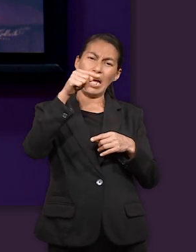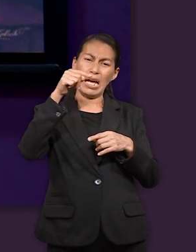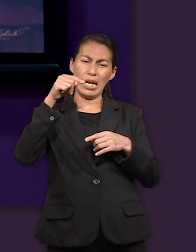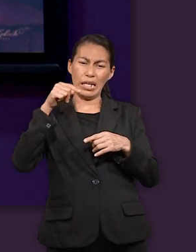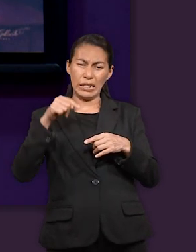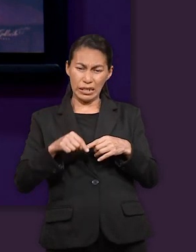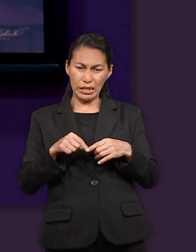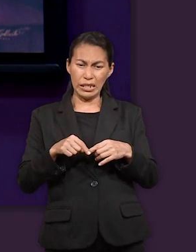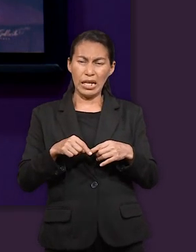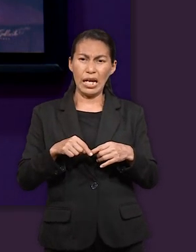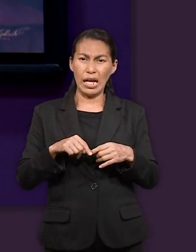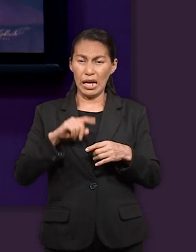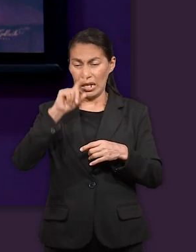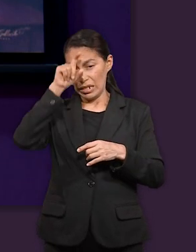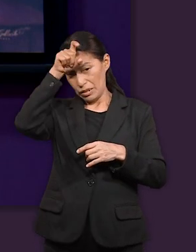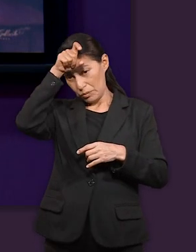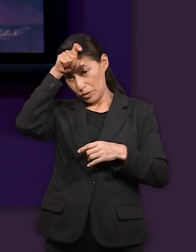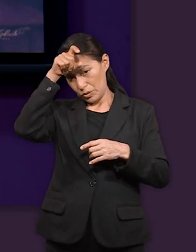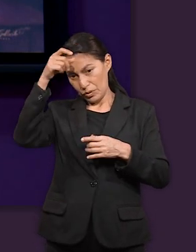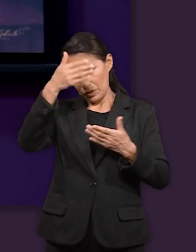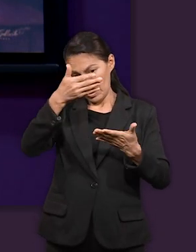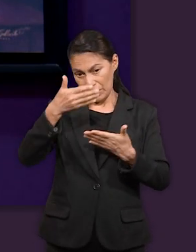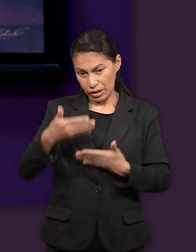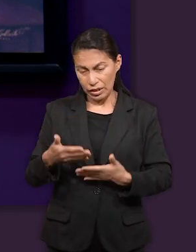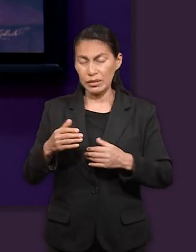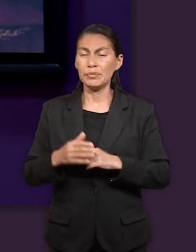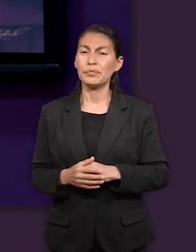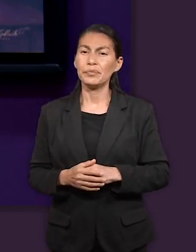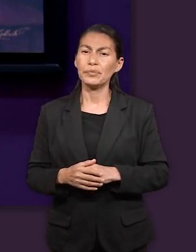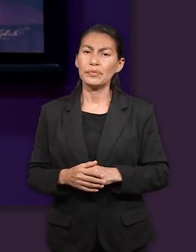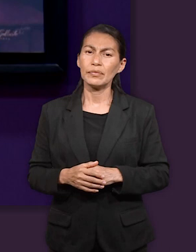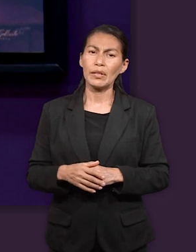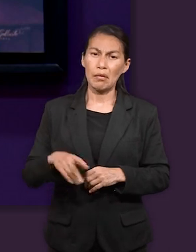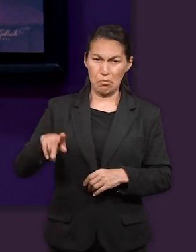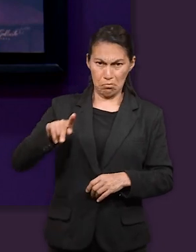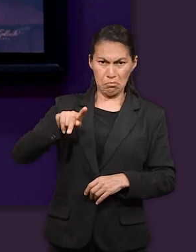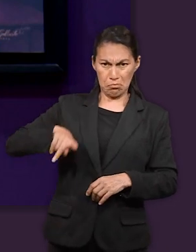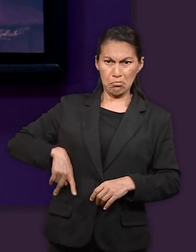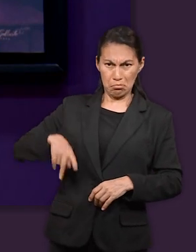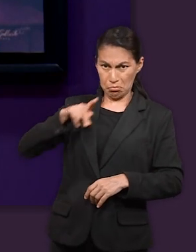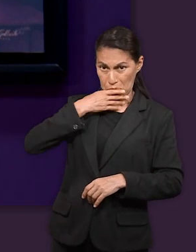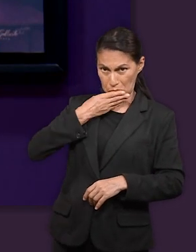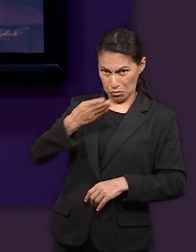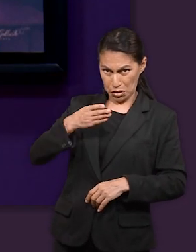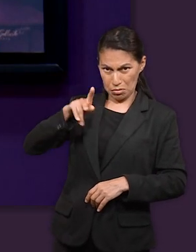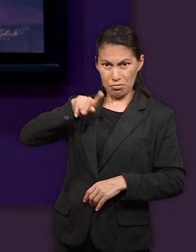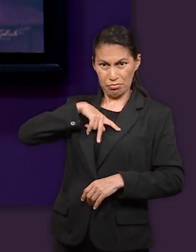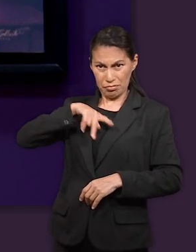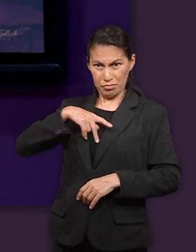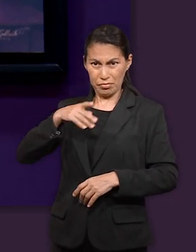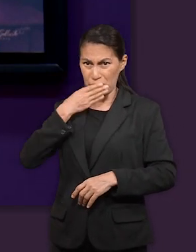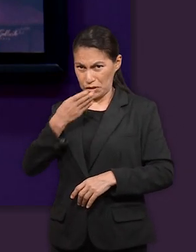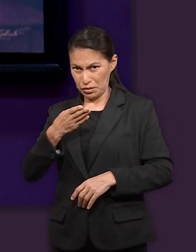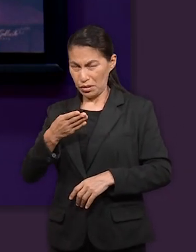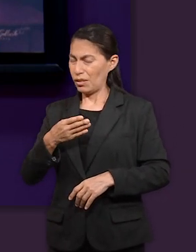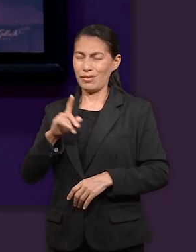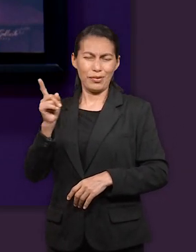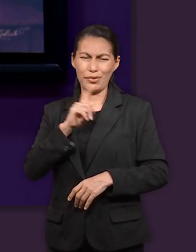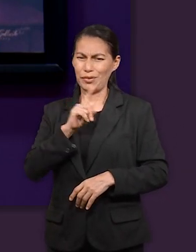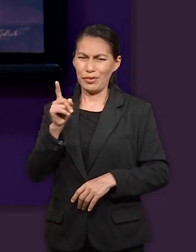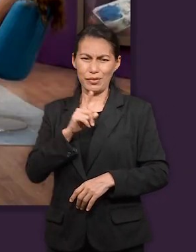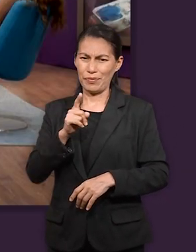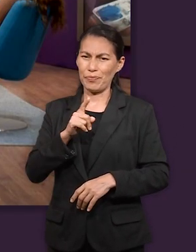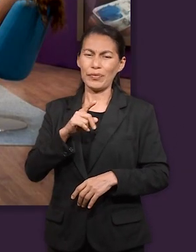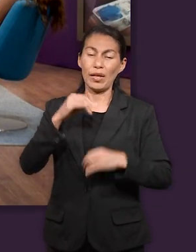propósito de por medio de su fidelidad alcanzar este puesto como gobernador que no era para un beneficio propio un